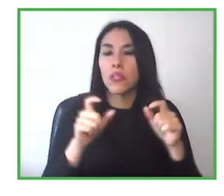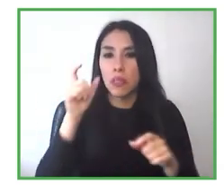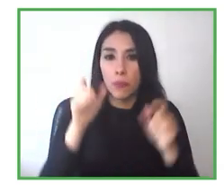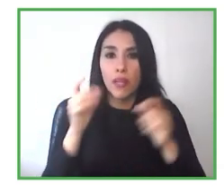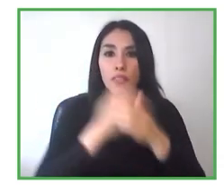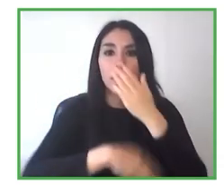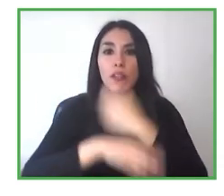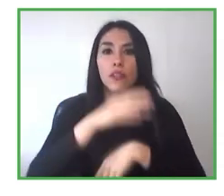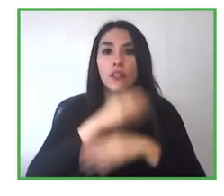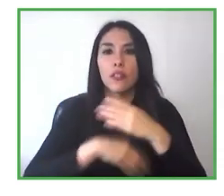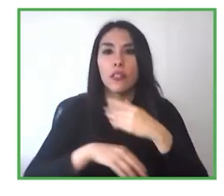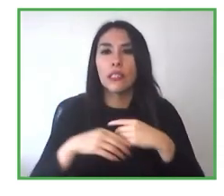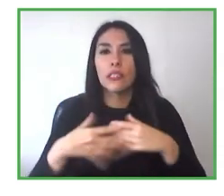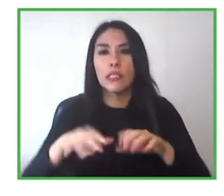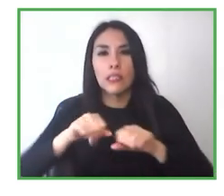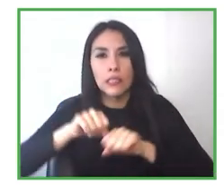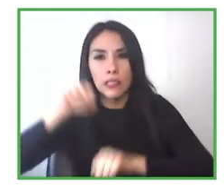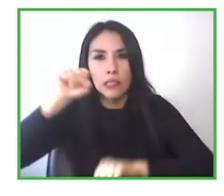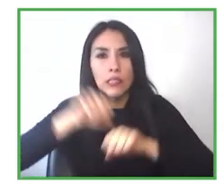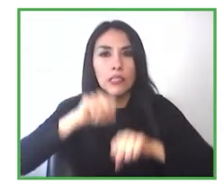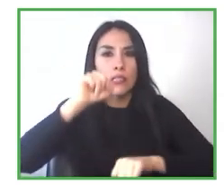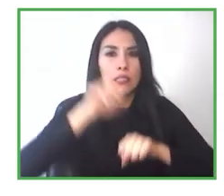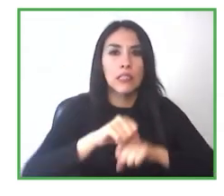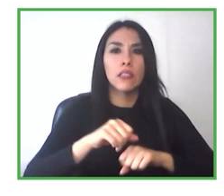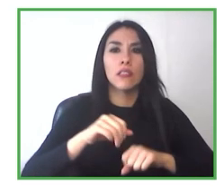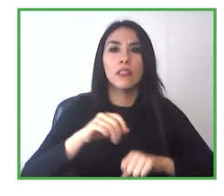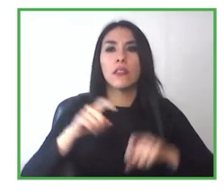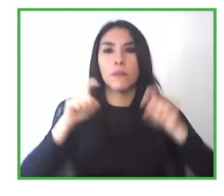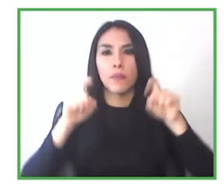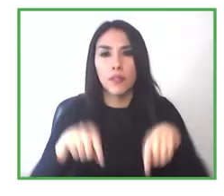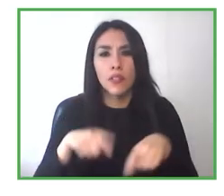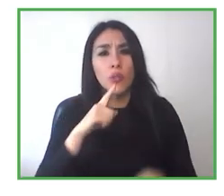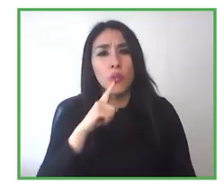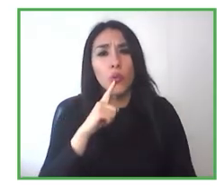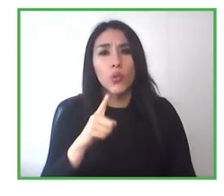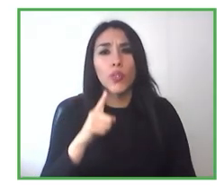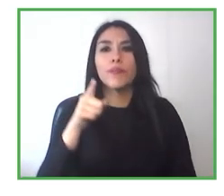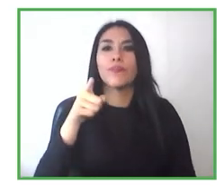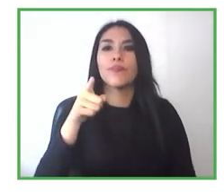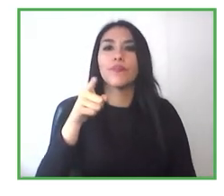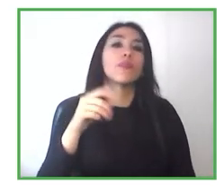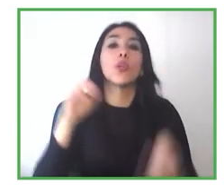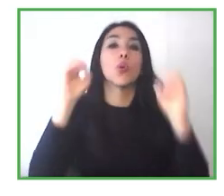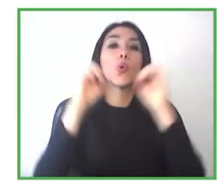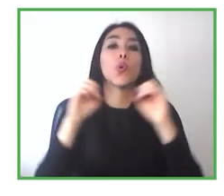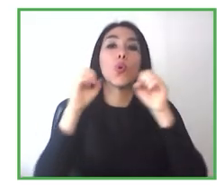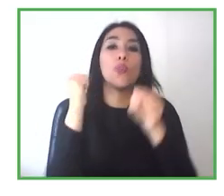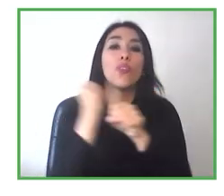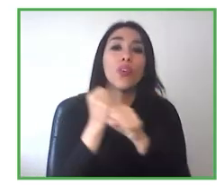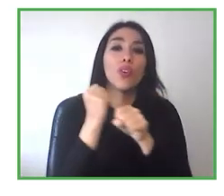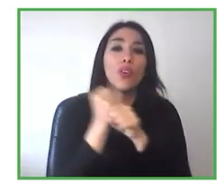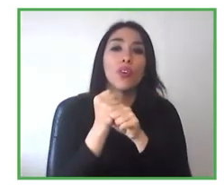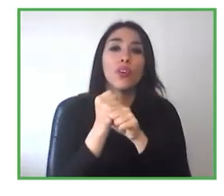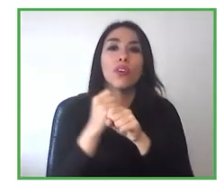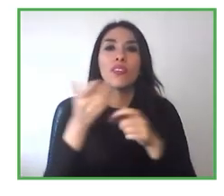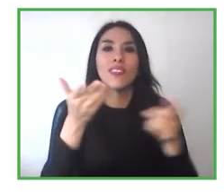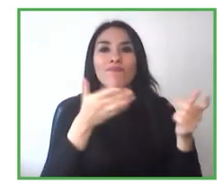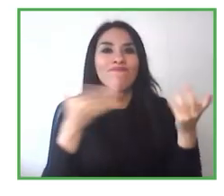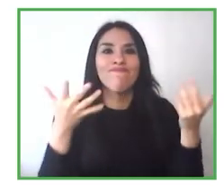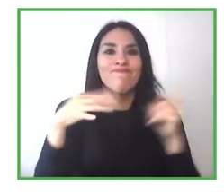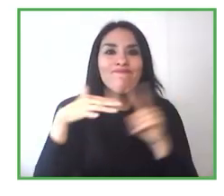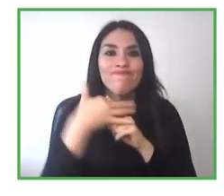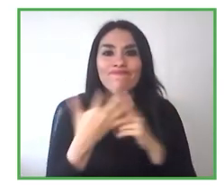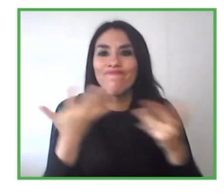que no han tenido, la posibilidad, de que una empresa, les dé la oportunidad, de mostrar, este perfil que tienen, entonces,